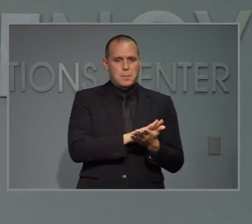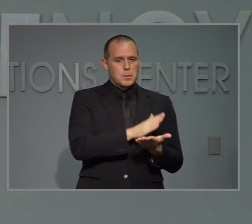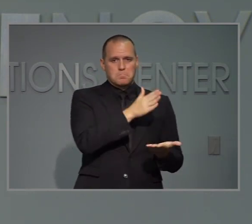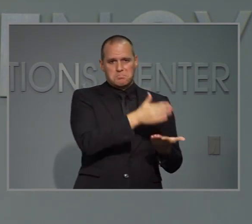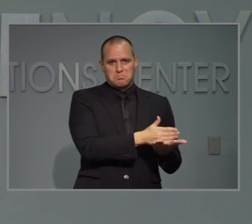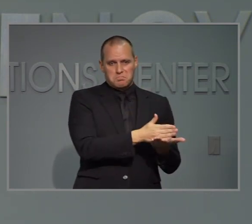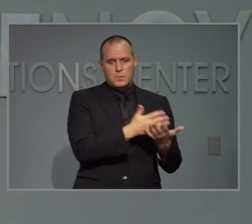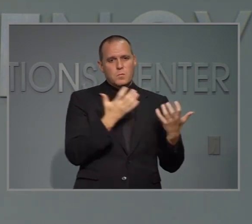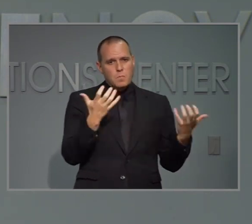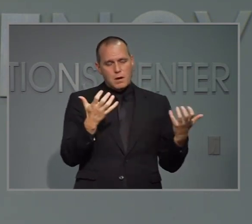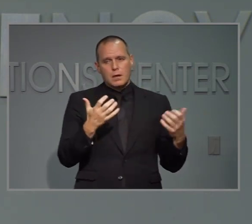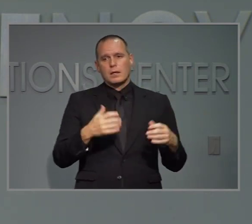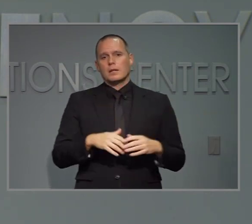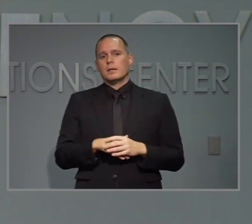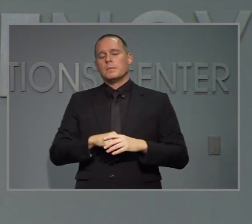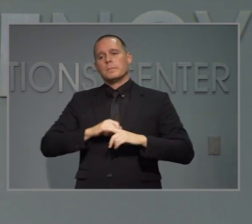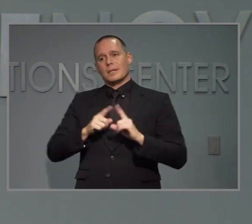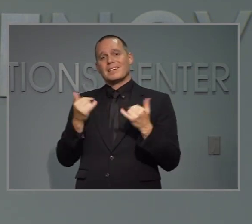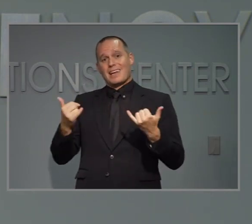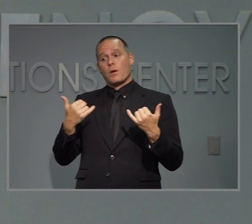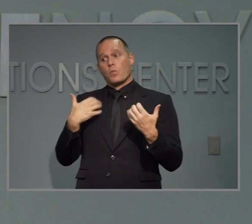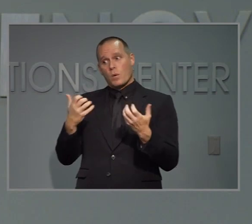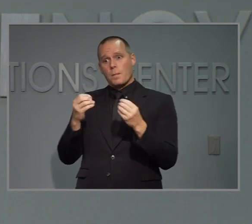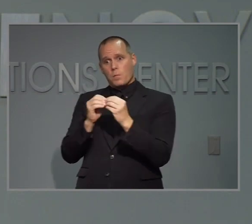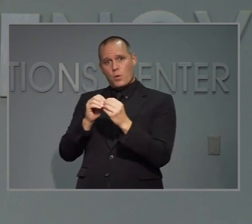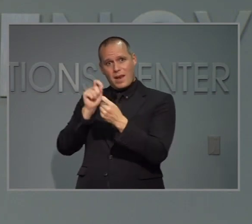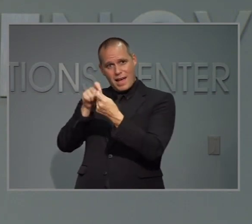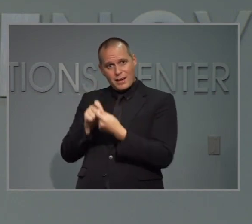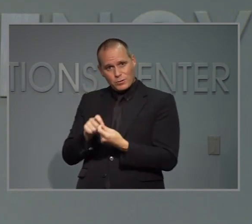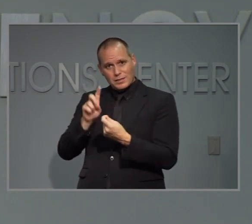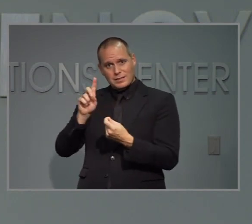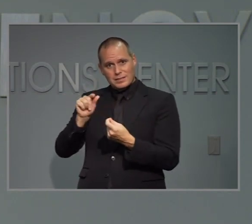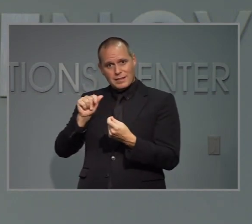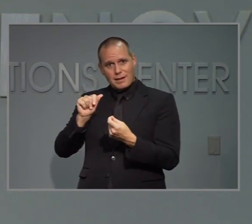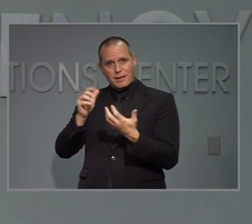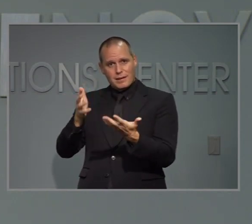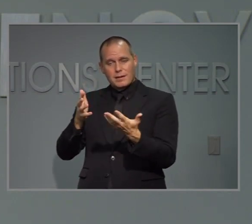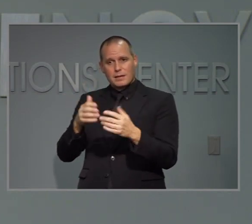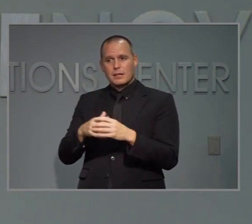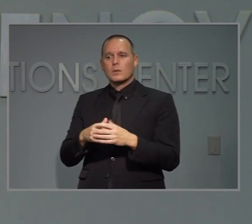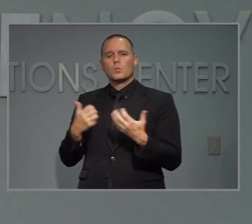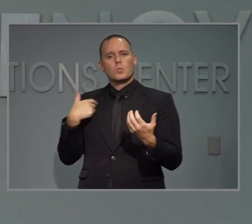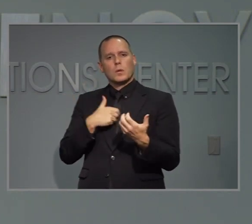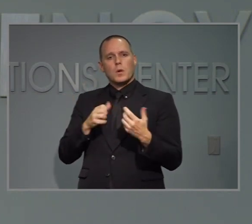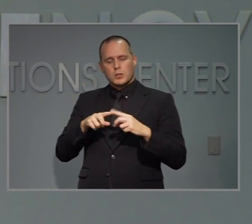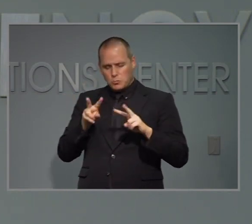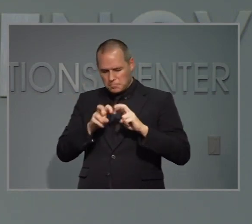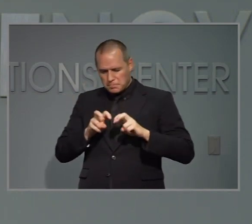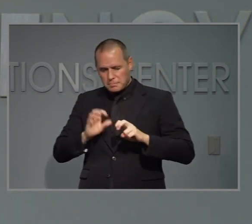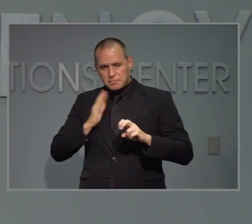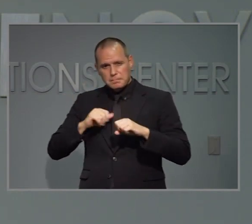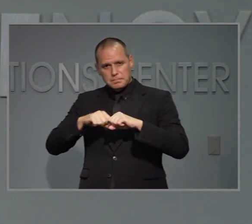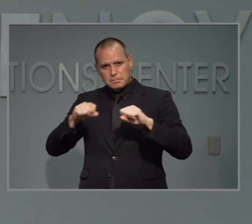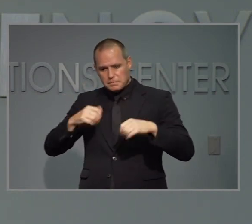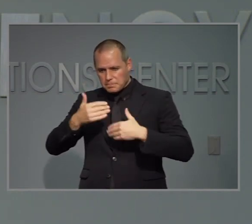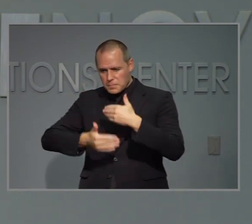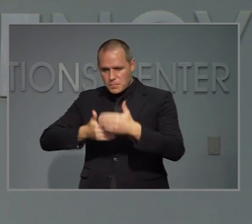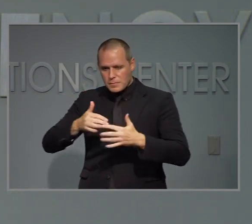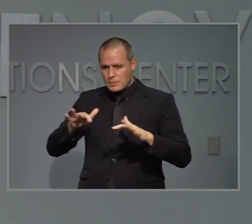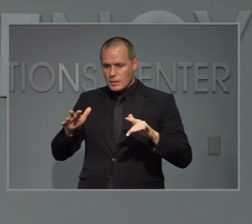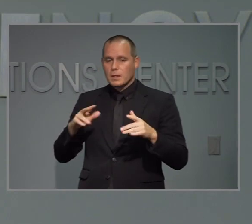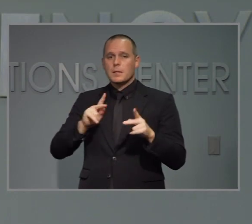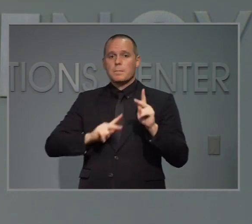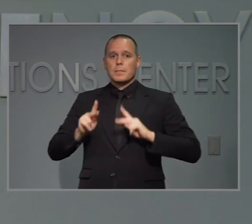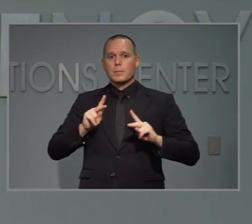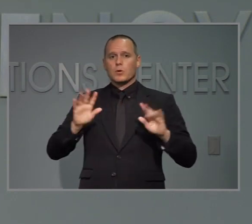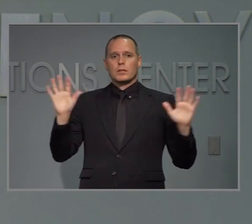electrónico, porque conforme mejoramos los datos y nos enfocamos también en la exactitud y queremos ver mejorías